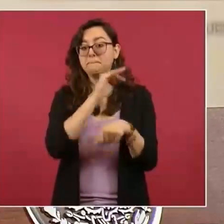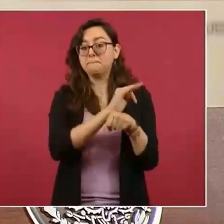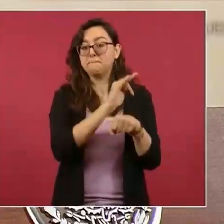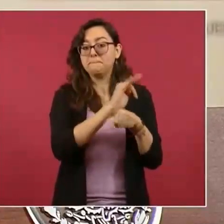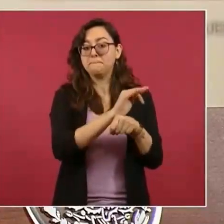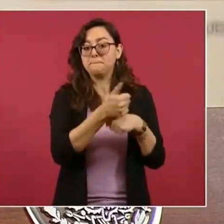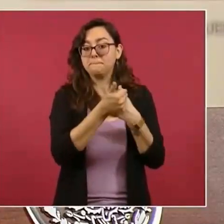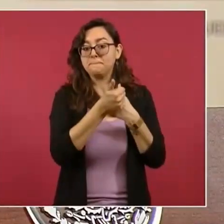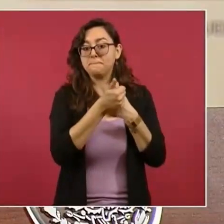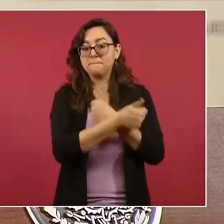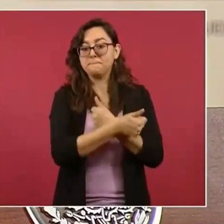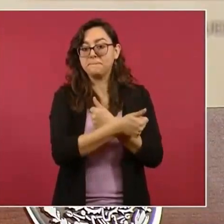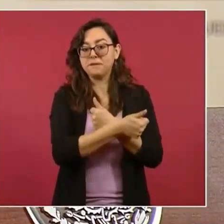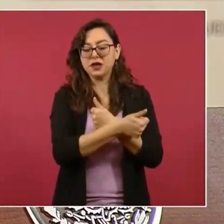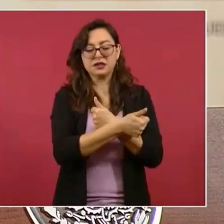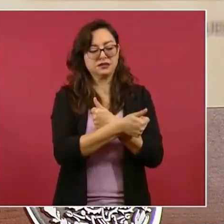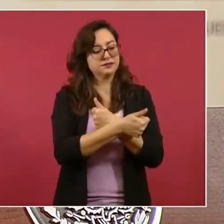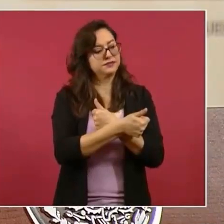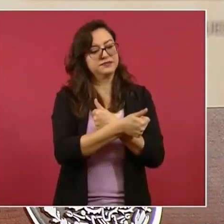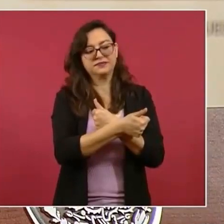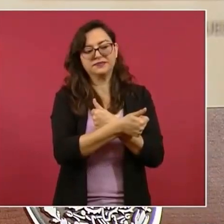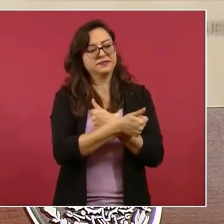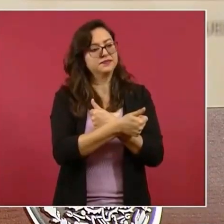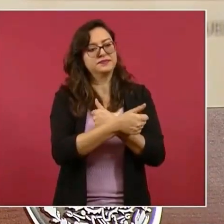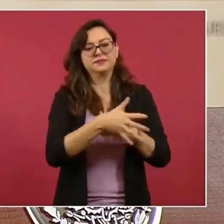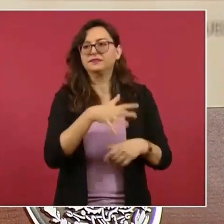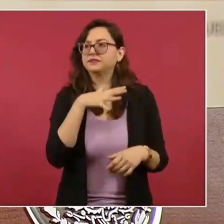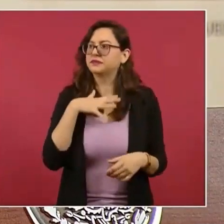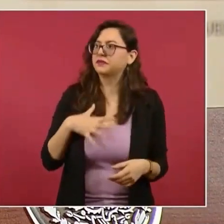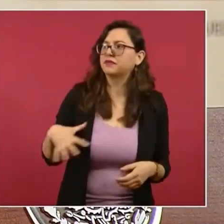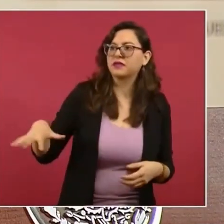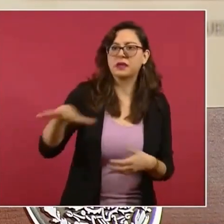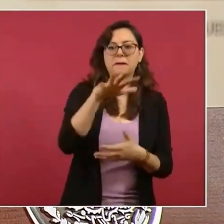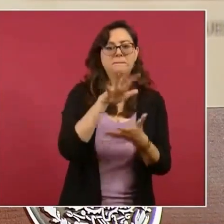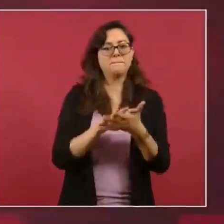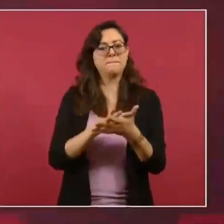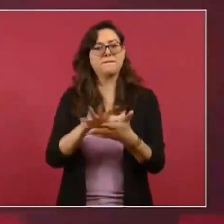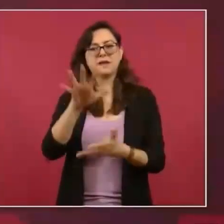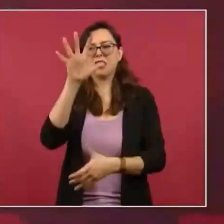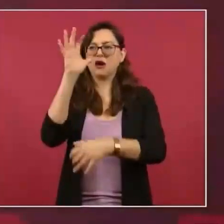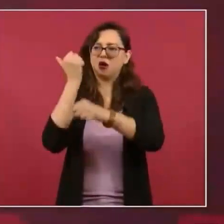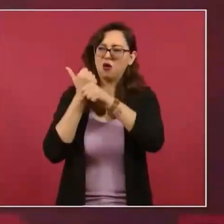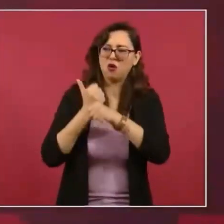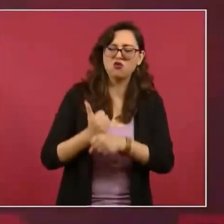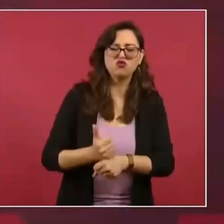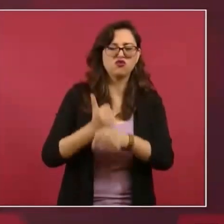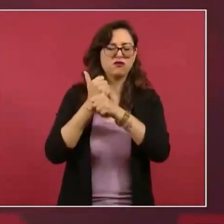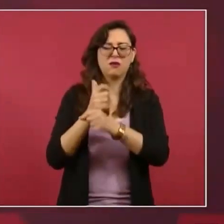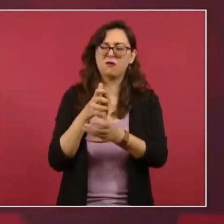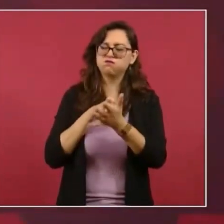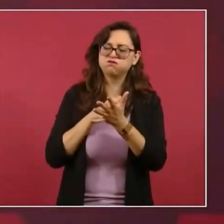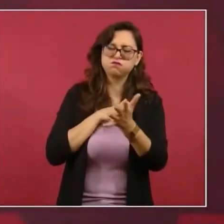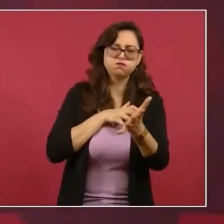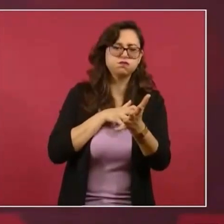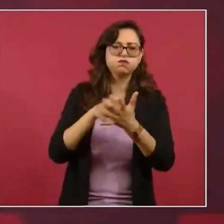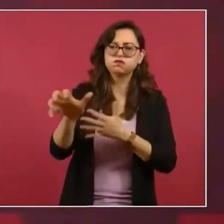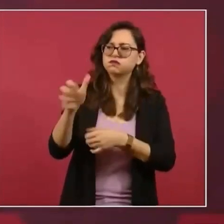de unos cuantos a costa del sufrimiento de miles de millones de seres humanos.